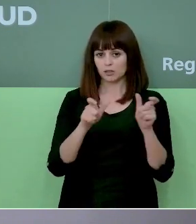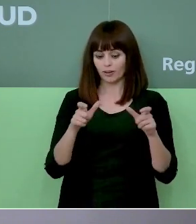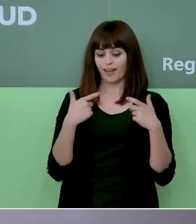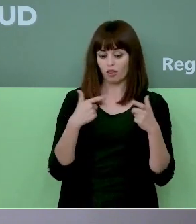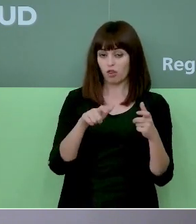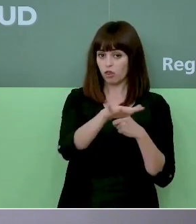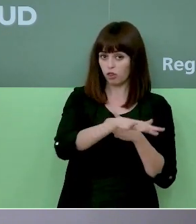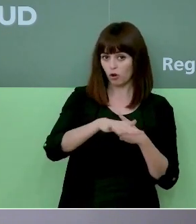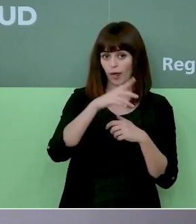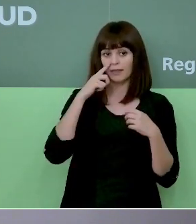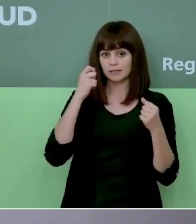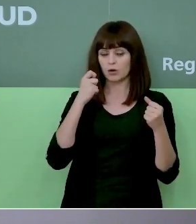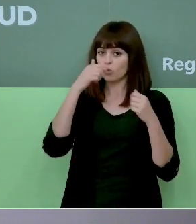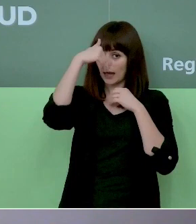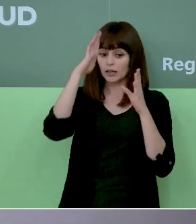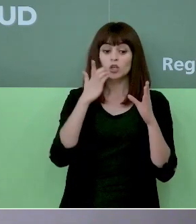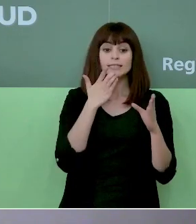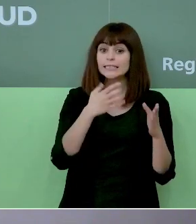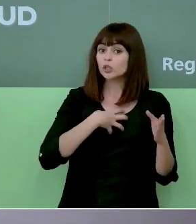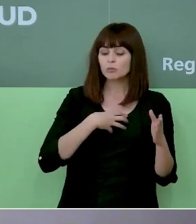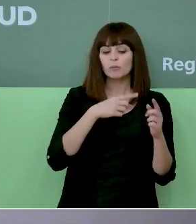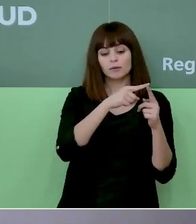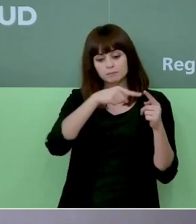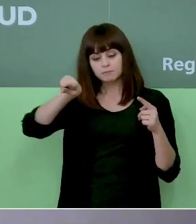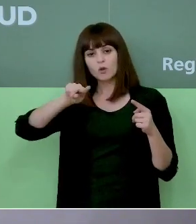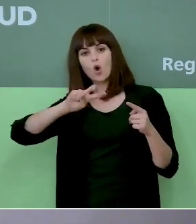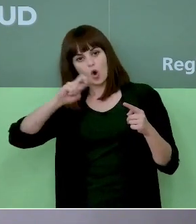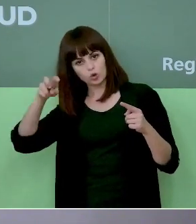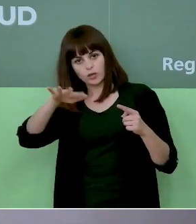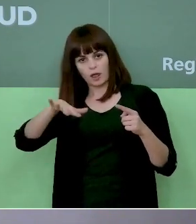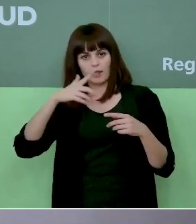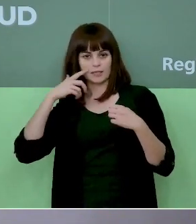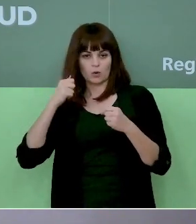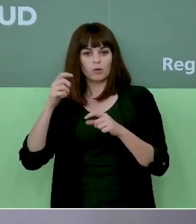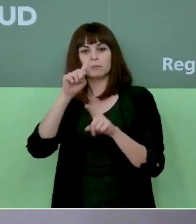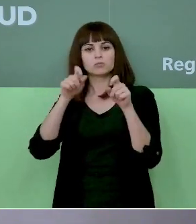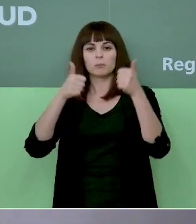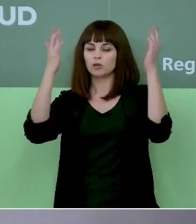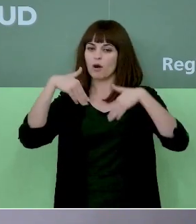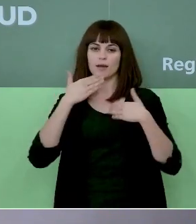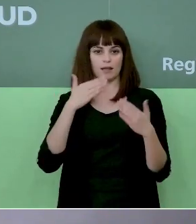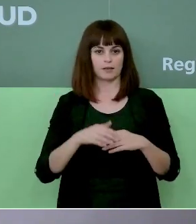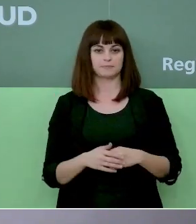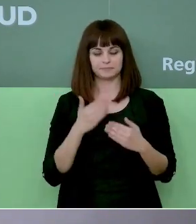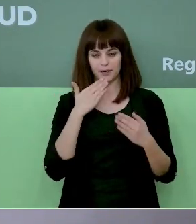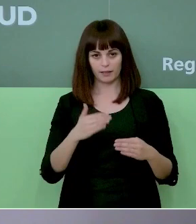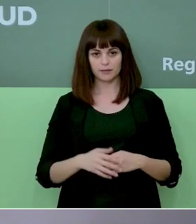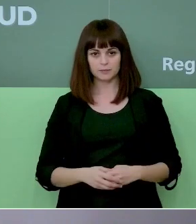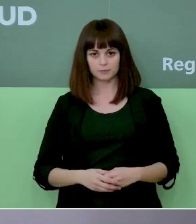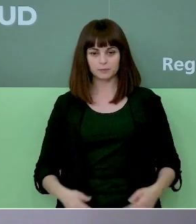de salud porque si es necesario se trasladará a otro área de salud No hay más preguntas muchas gracias Gracias Gracias